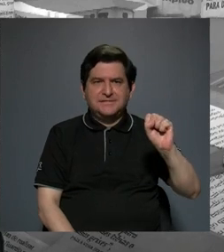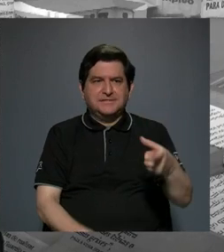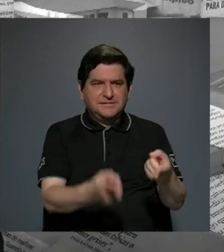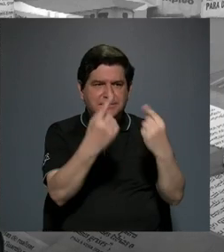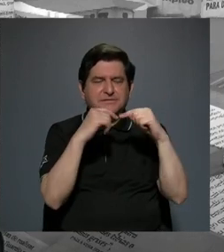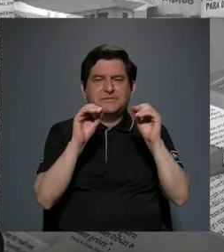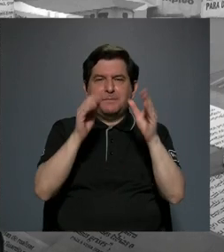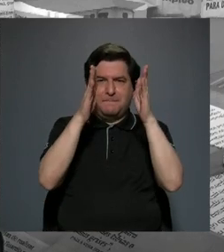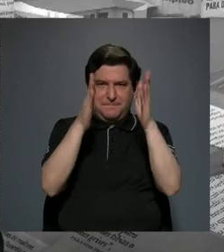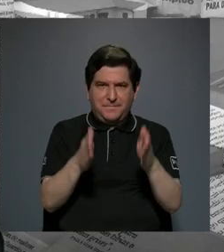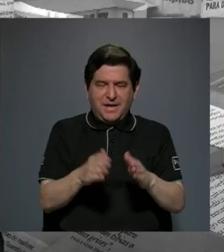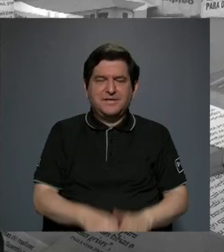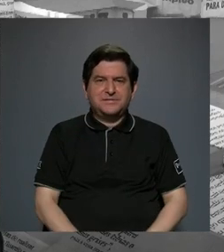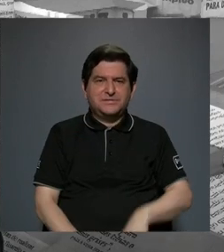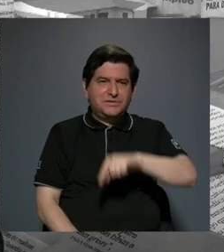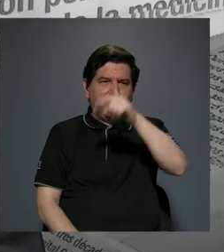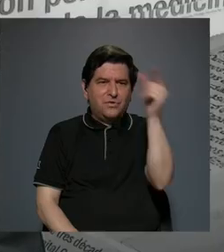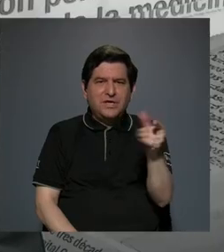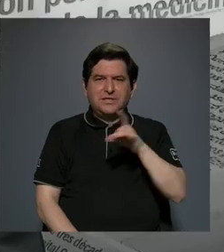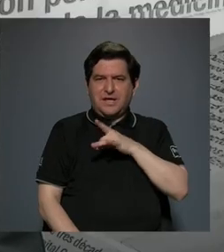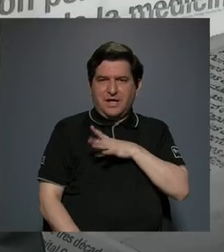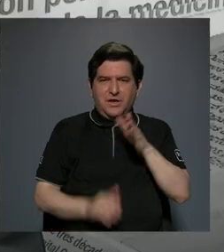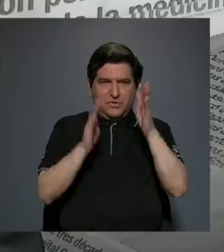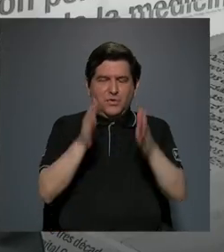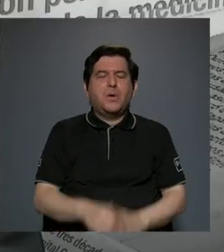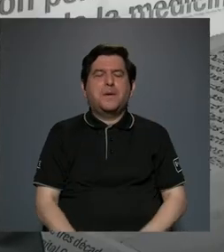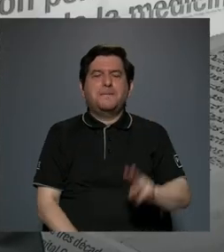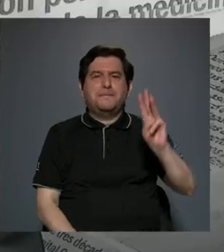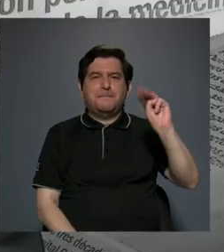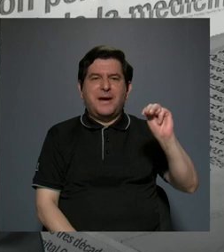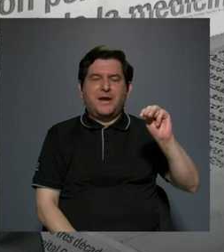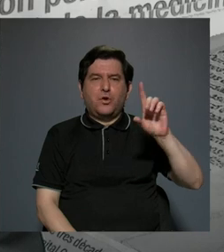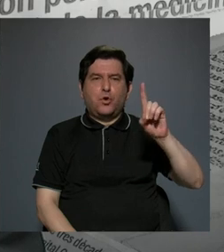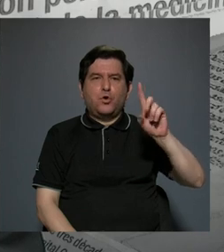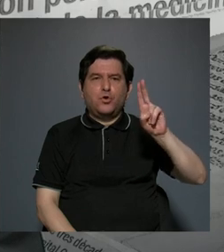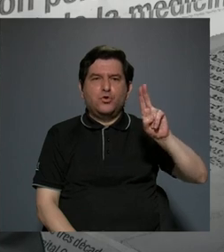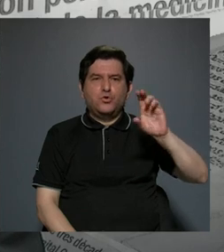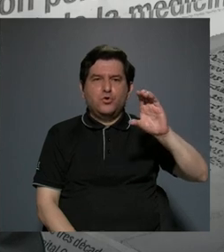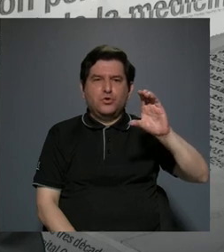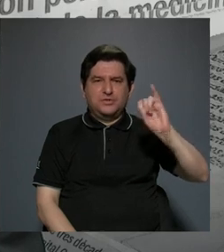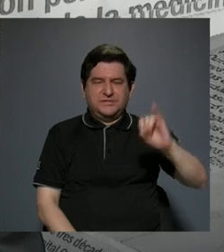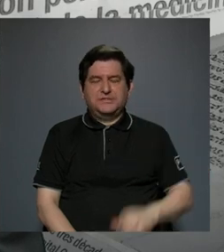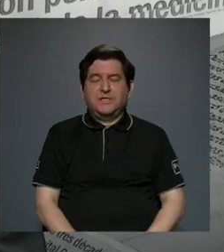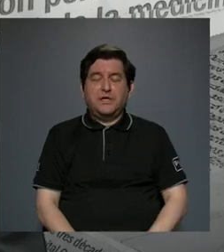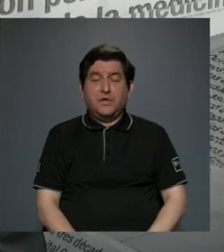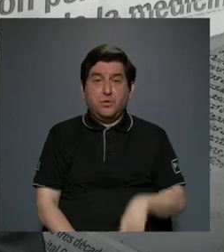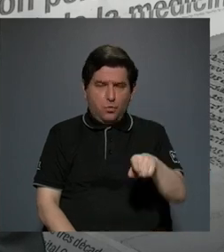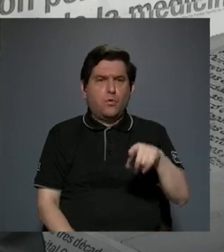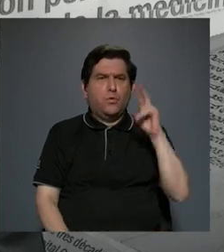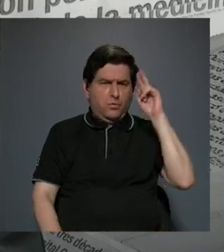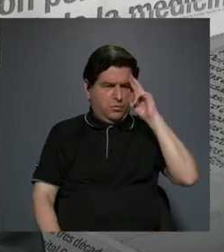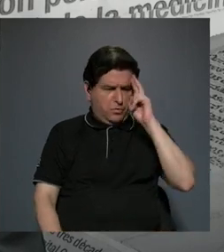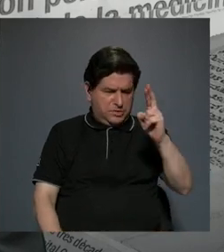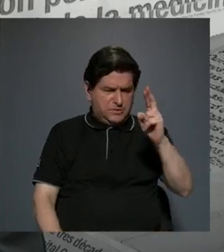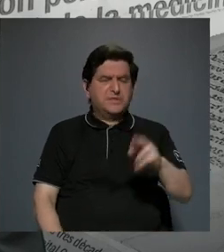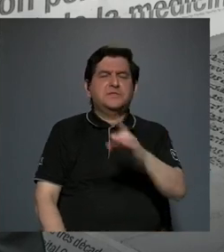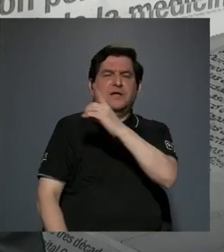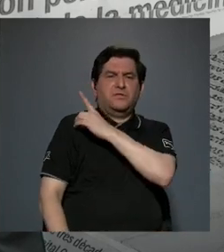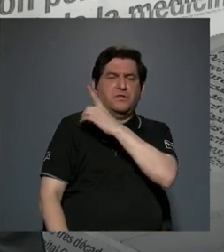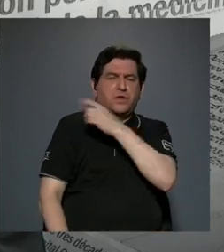al maestro ítalo-chileno Marco Dussi, reconocido director coral,